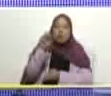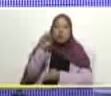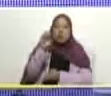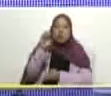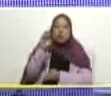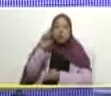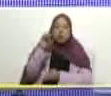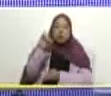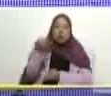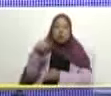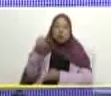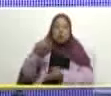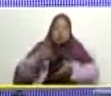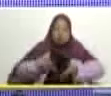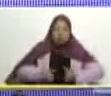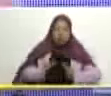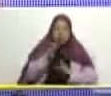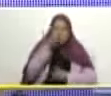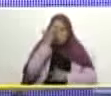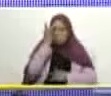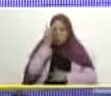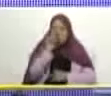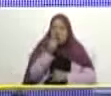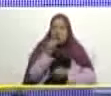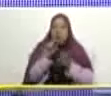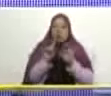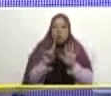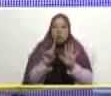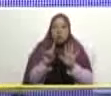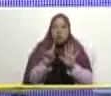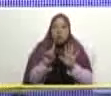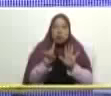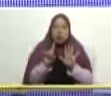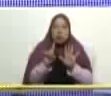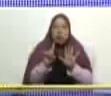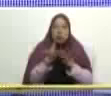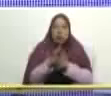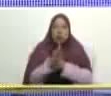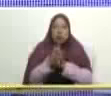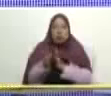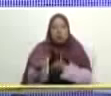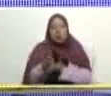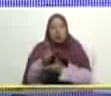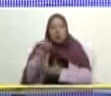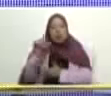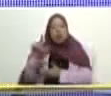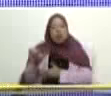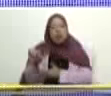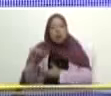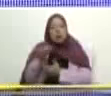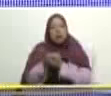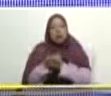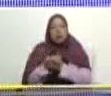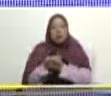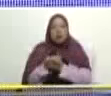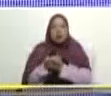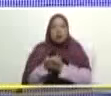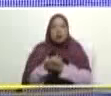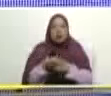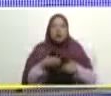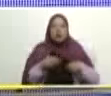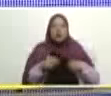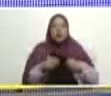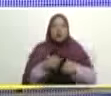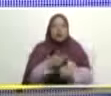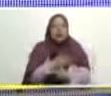de febrero y fecha en que despedimos al gran cantor Ali Primero así que usted trae en esa